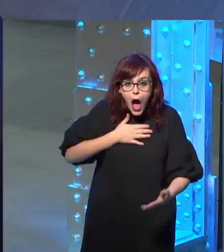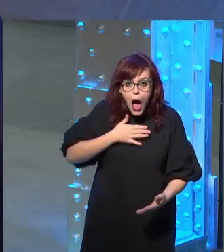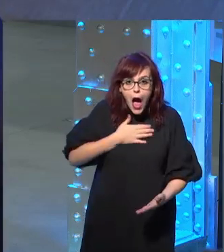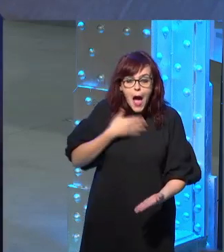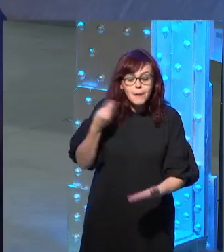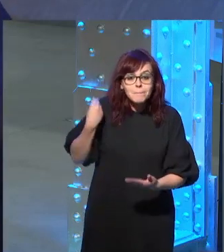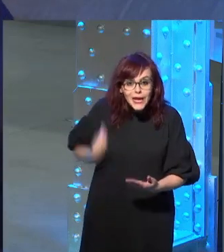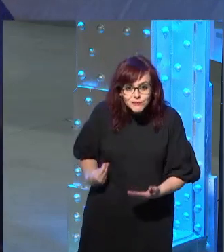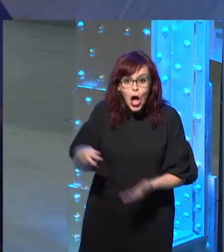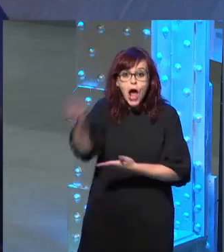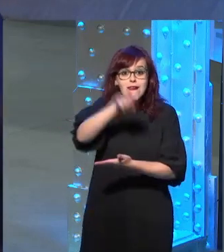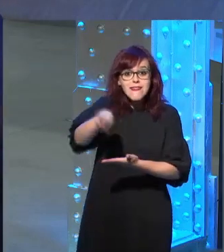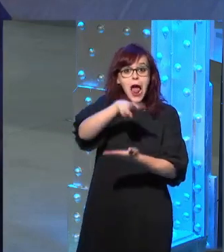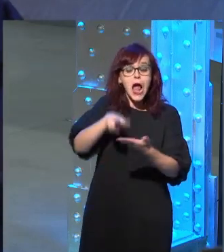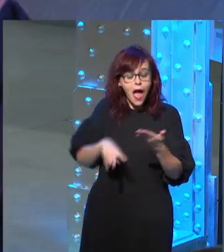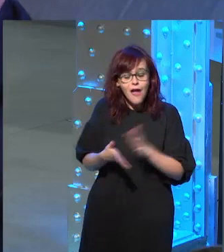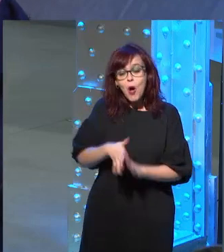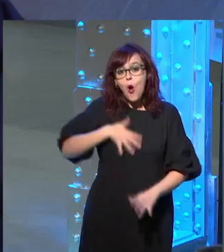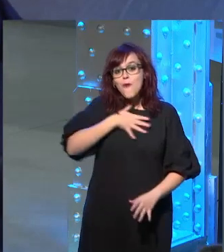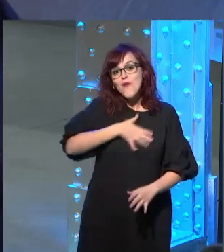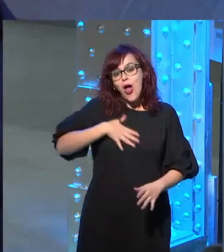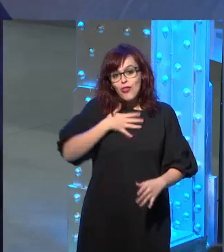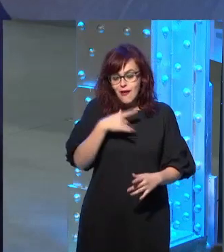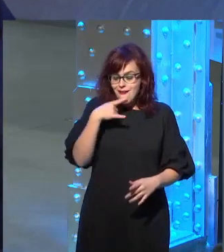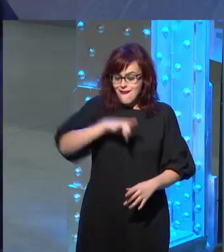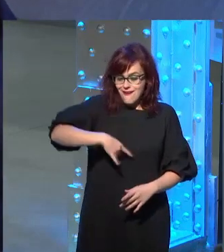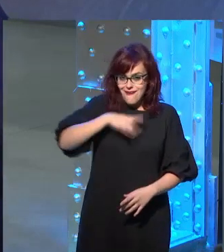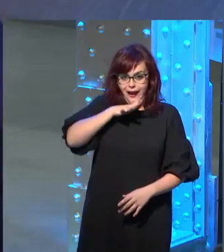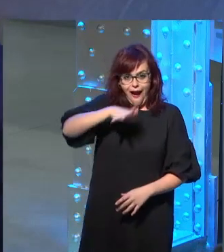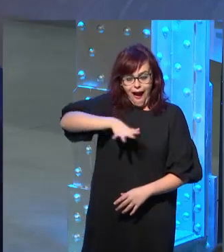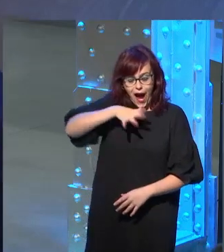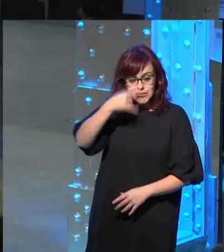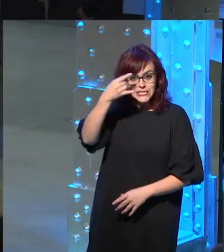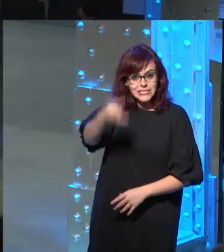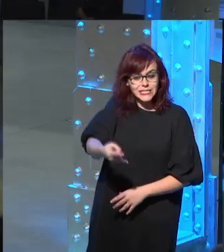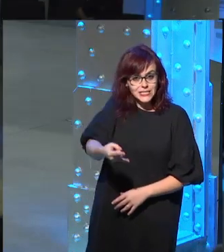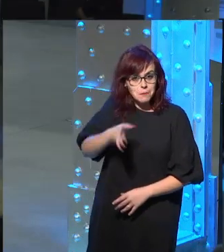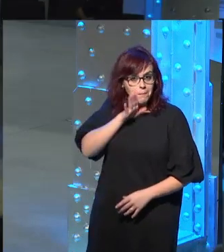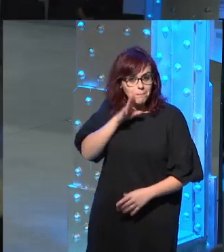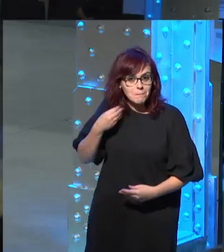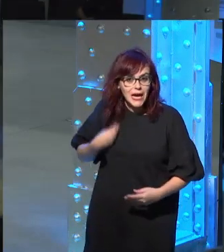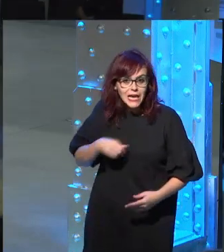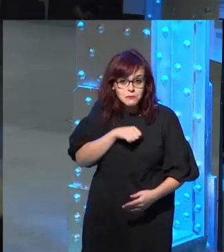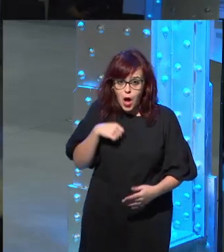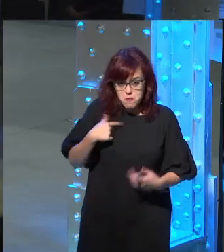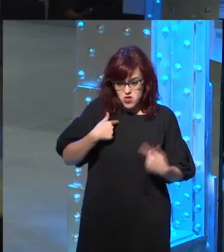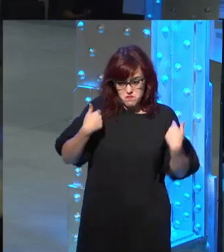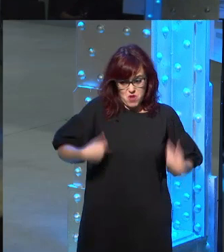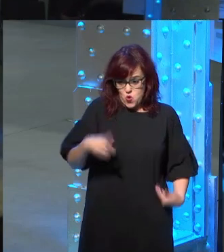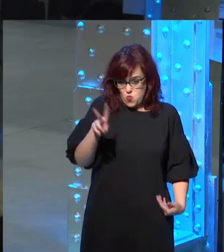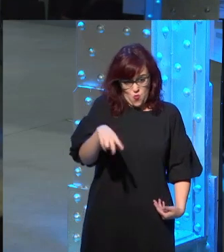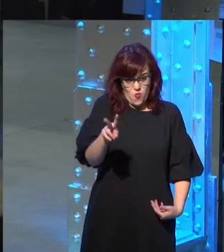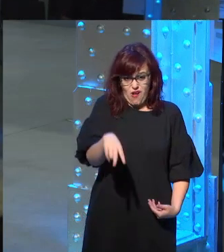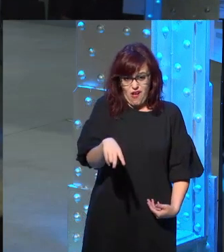estaba que estaba releyéndose con gran placer y gran admiración pues a mí no me pasaría eso nunca ¿no? Sí